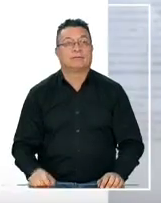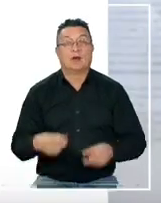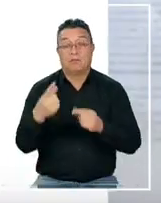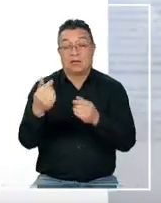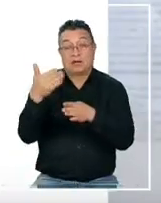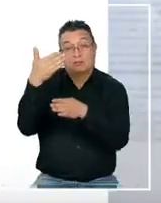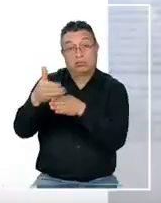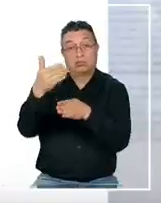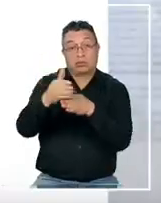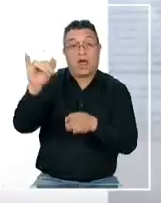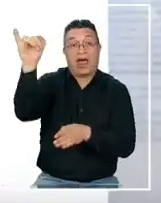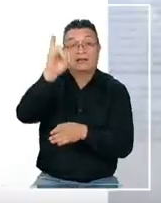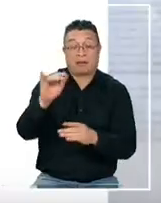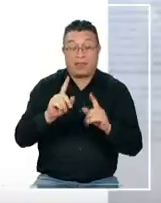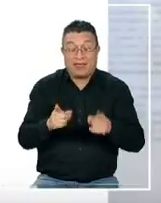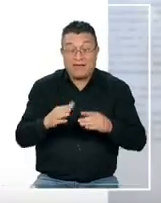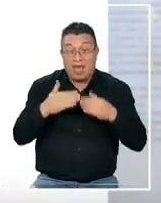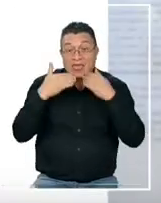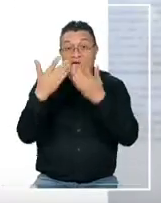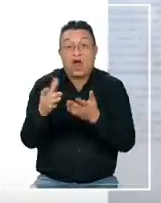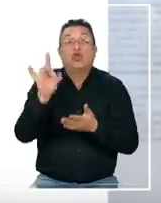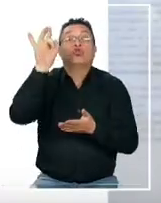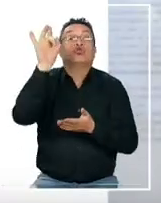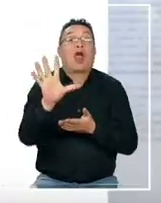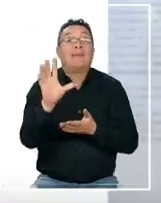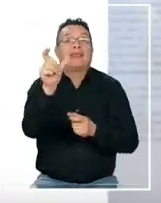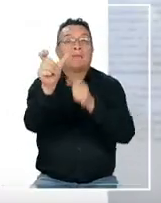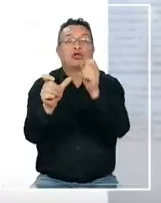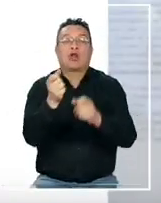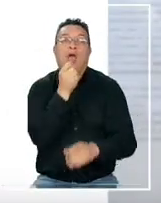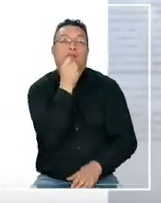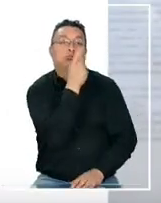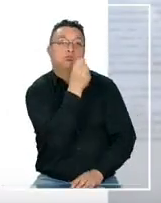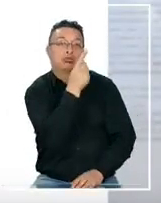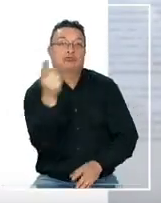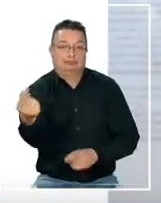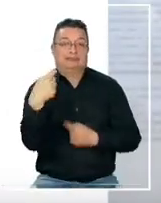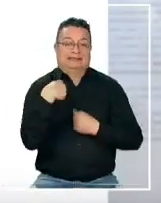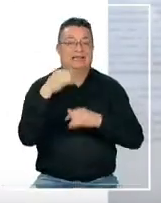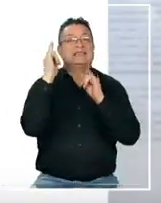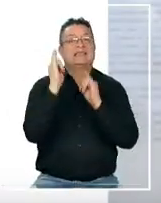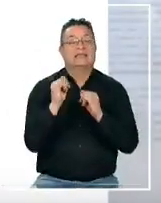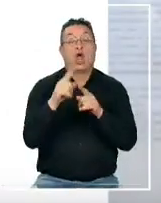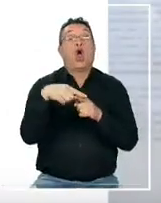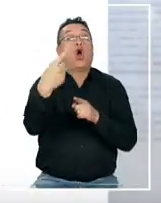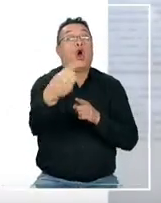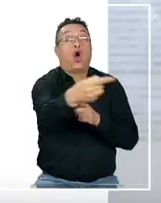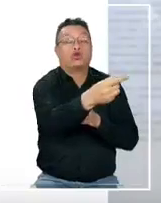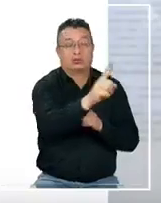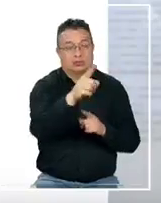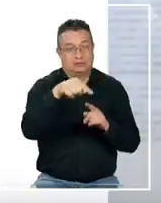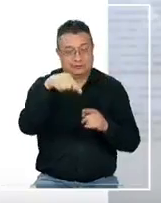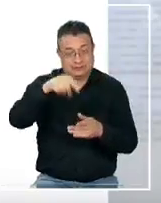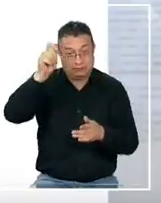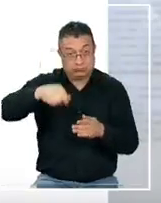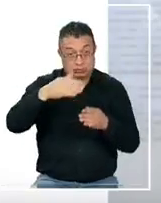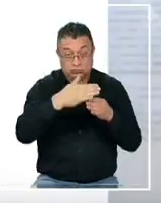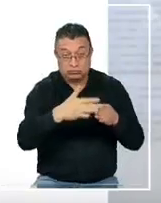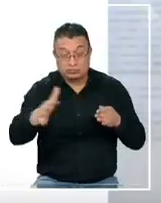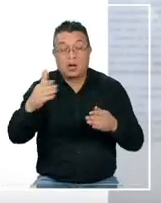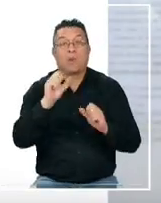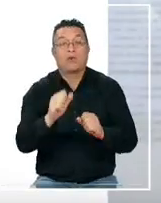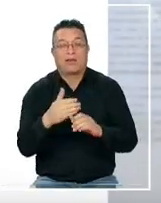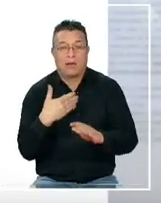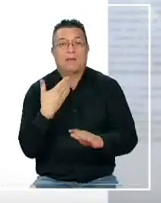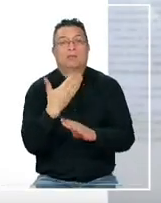excedentes que las ISAPRES tienen que devolver son a las personas que demandaron, lo que sí el resto de los afiliados a partir de este fallo pueden